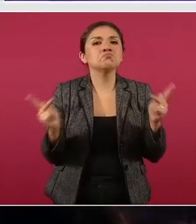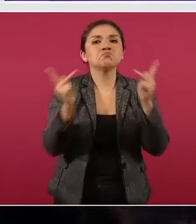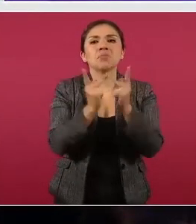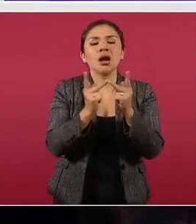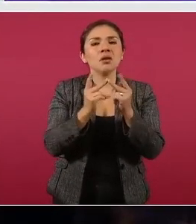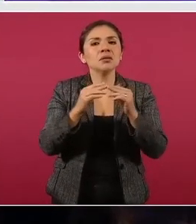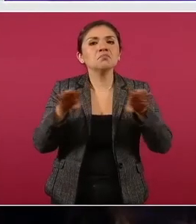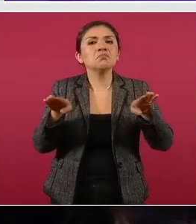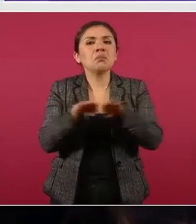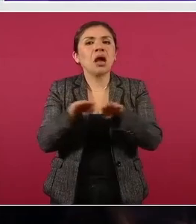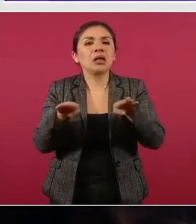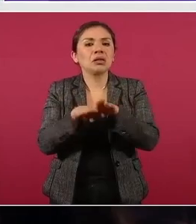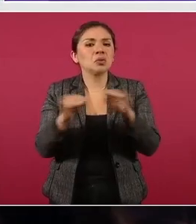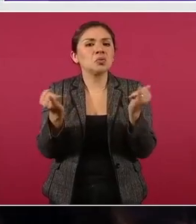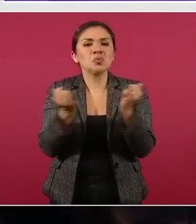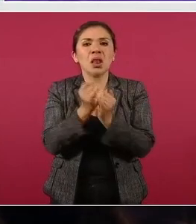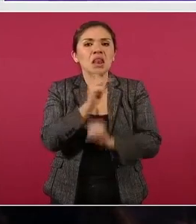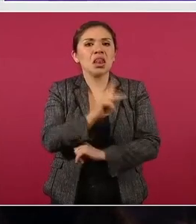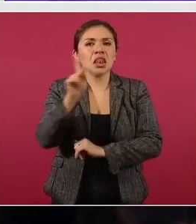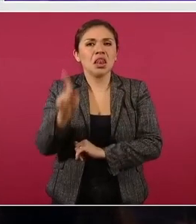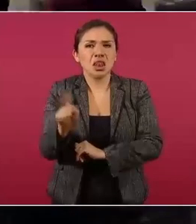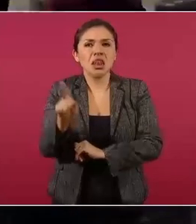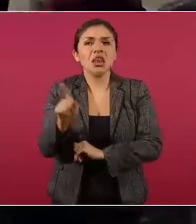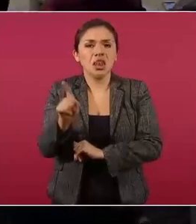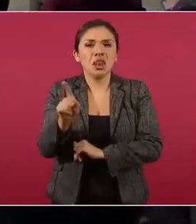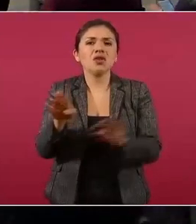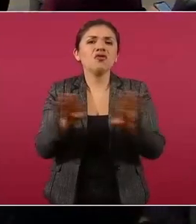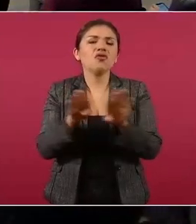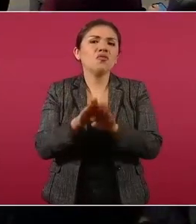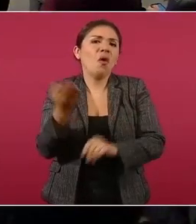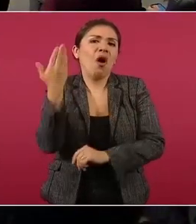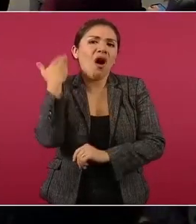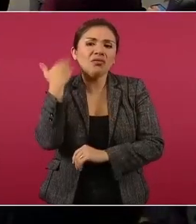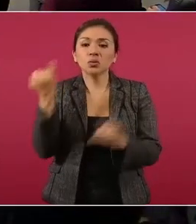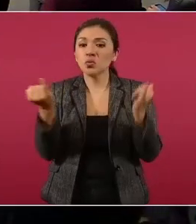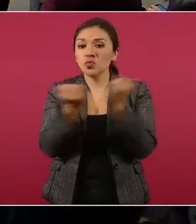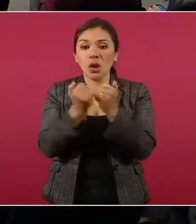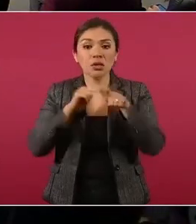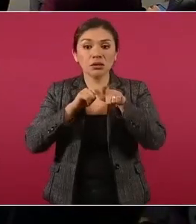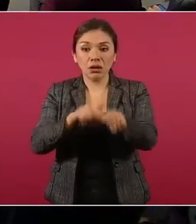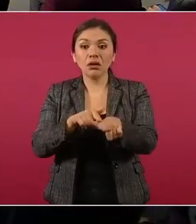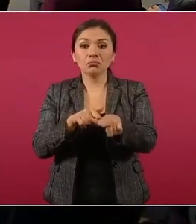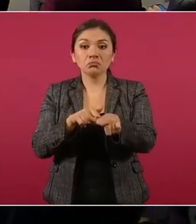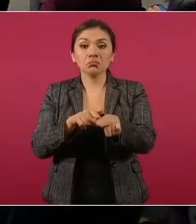que como estaba, va a quedar igual.